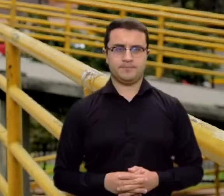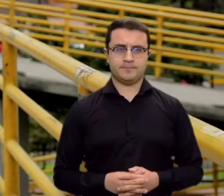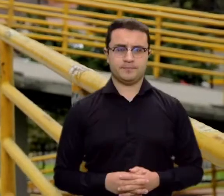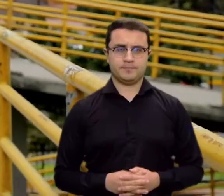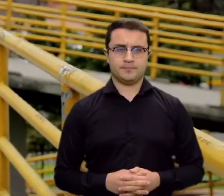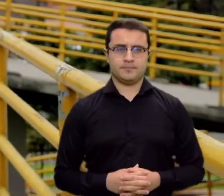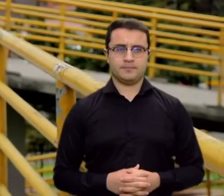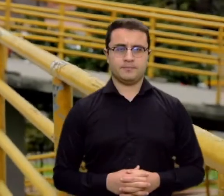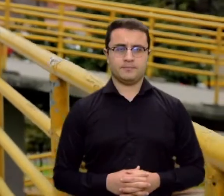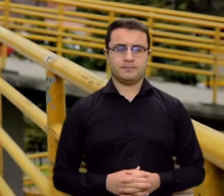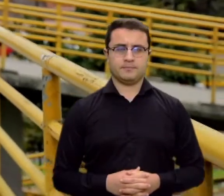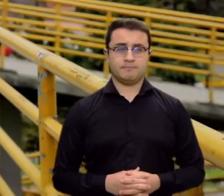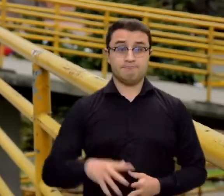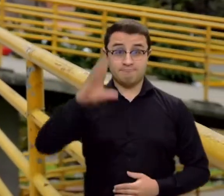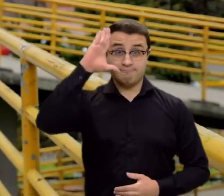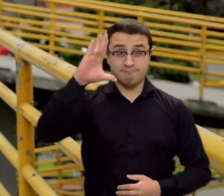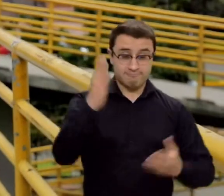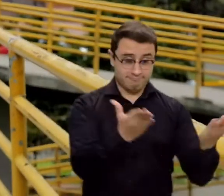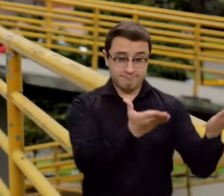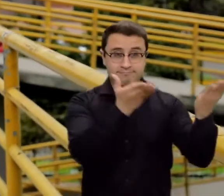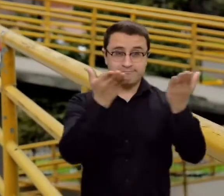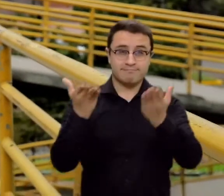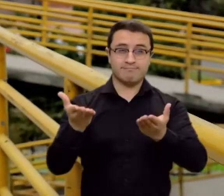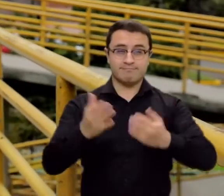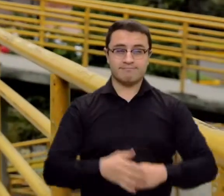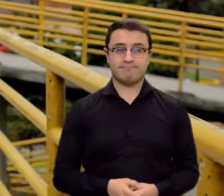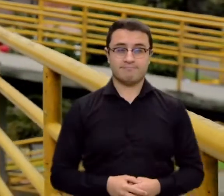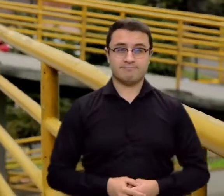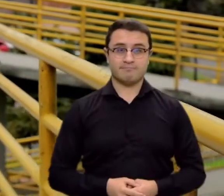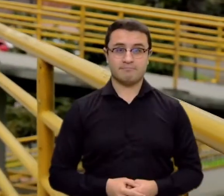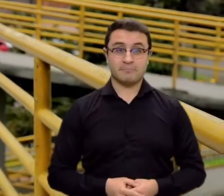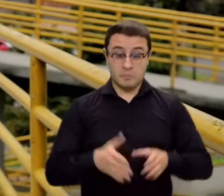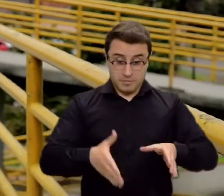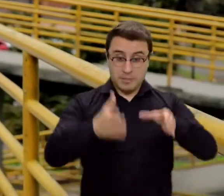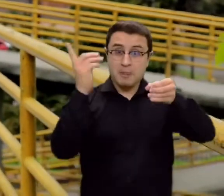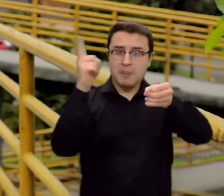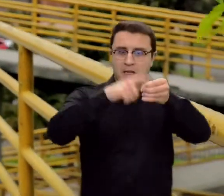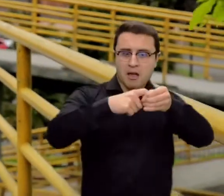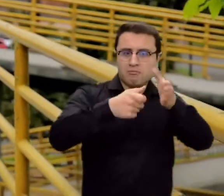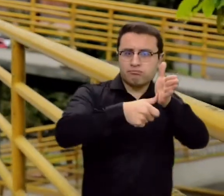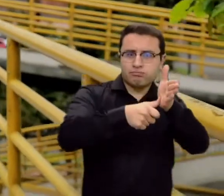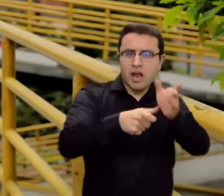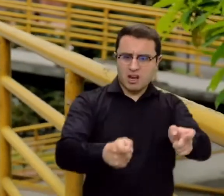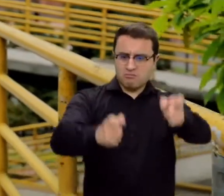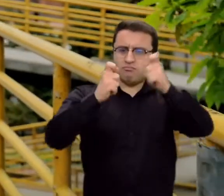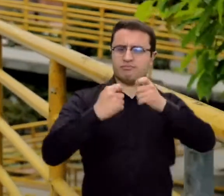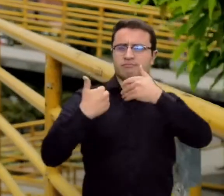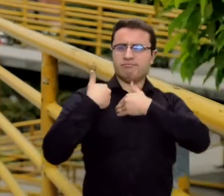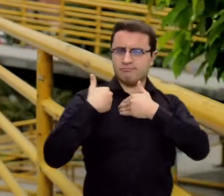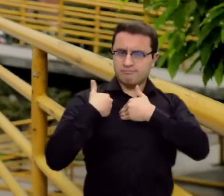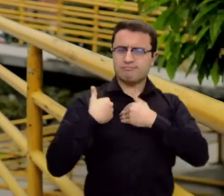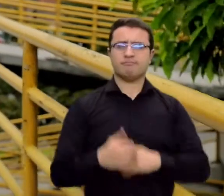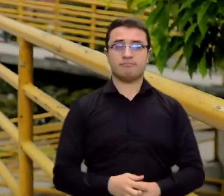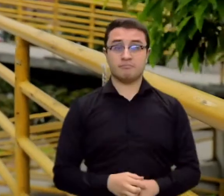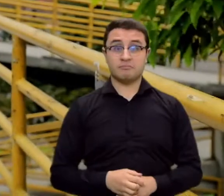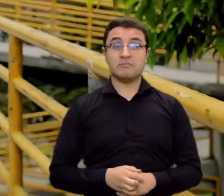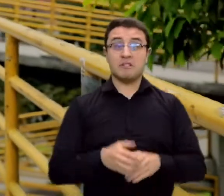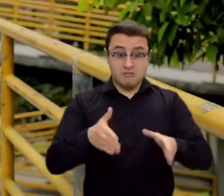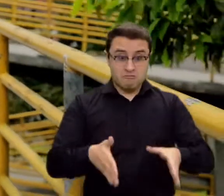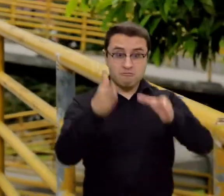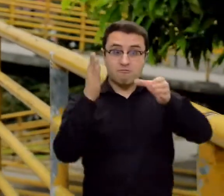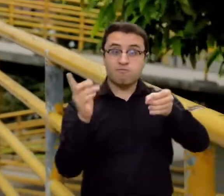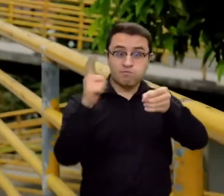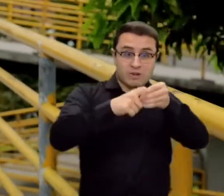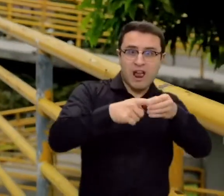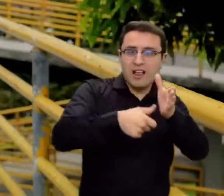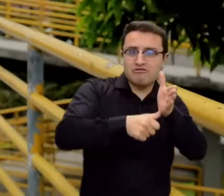Hola, bienvenidos. La Registraduría asume un gran reto. Somos la Registraduría del Siglo XXI.